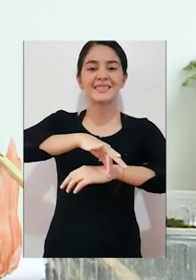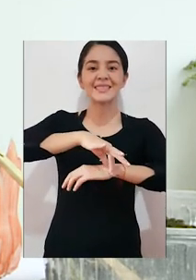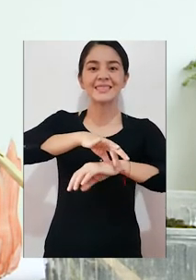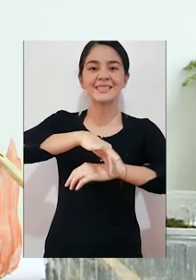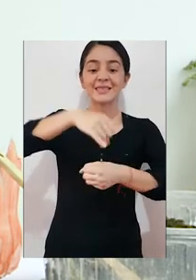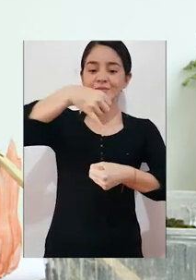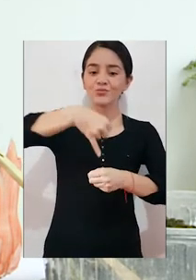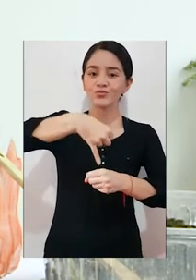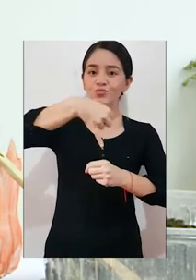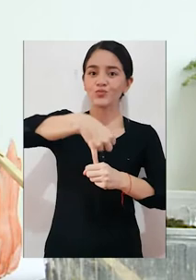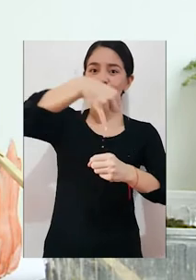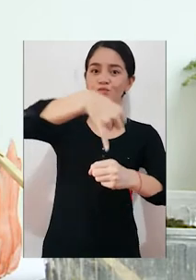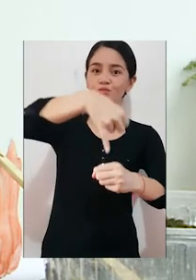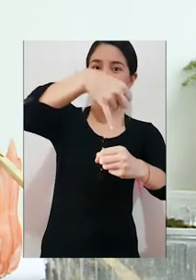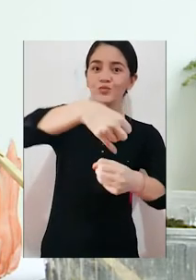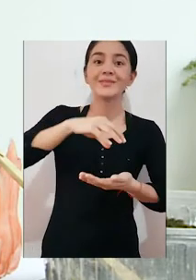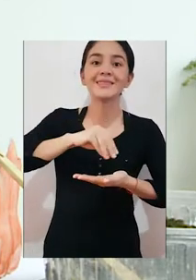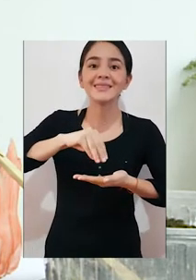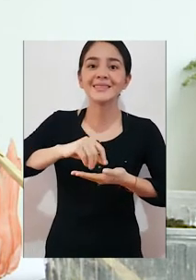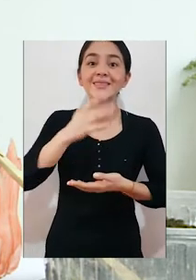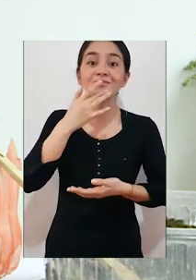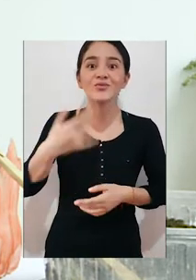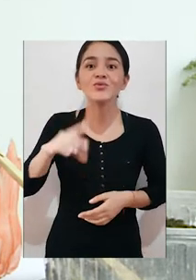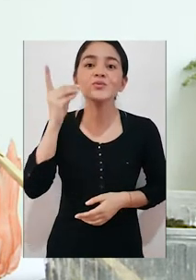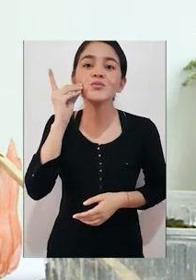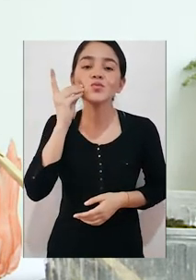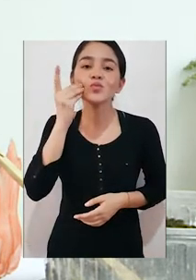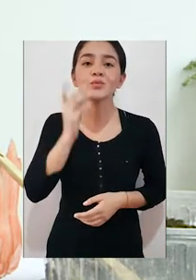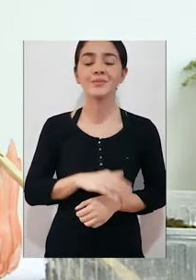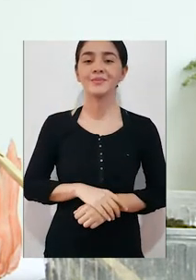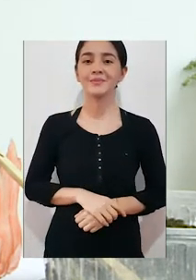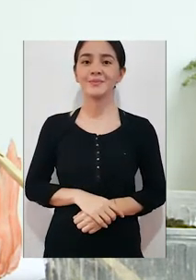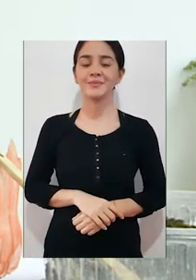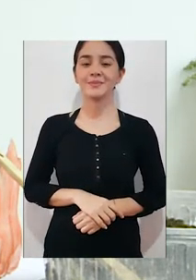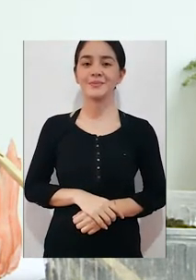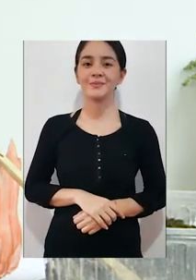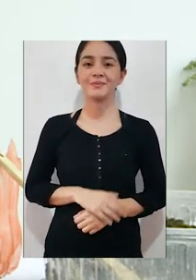donde nosotros querramos poner la semilla del chile dulce. Vamos hacer de esta manera.